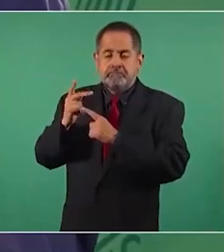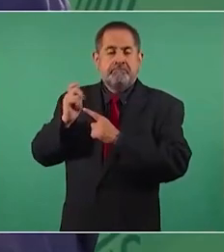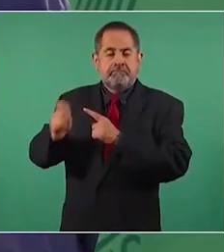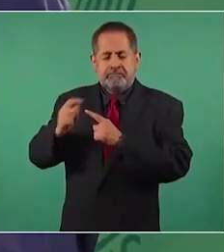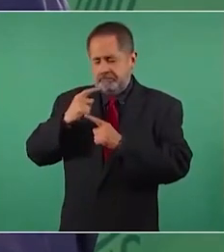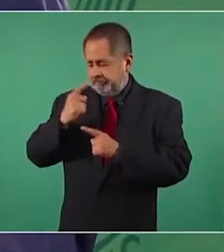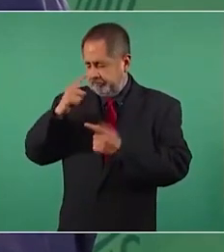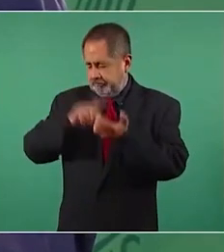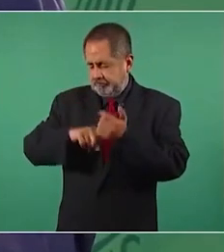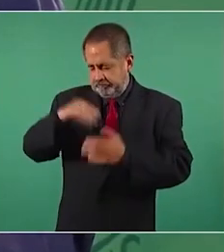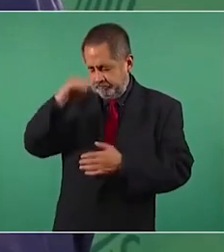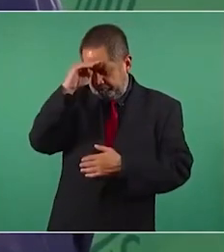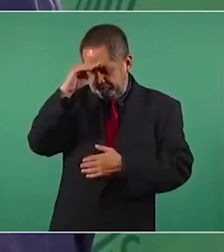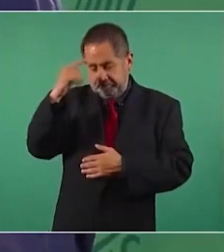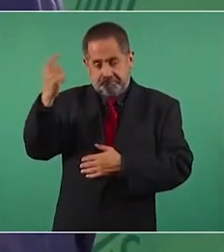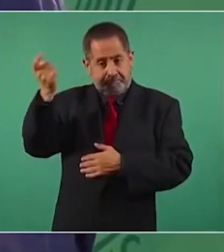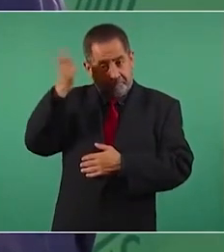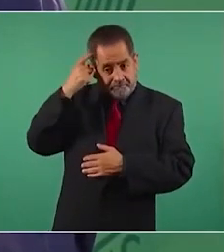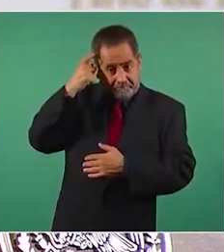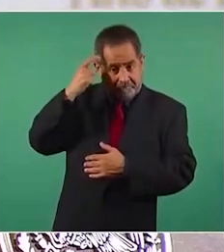y acción.